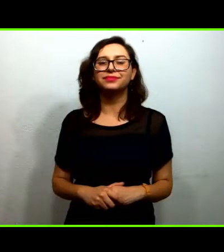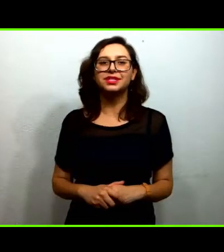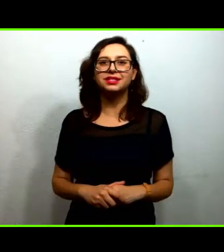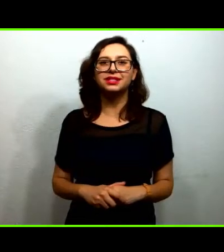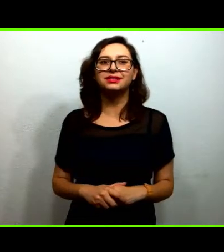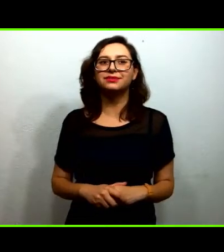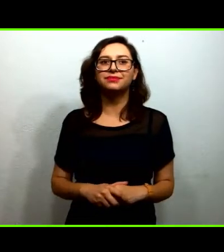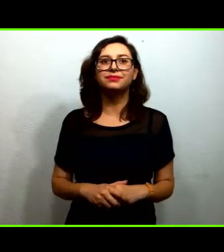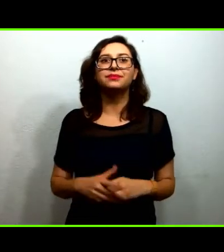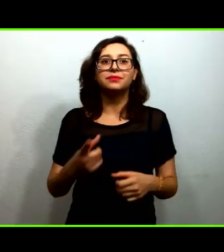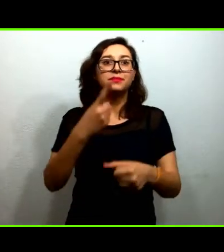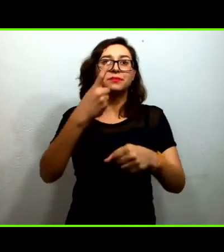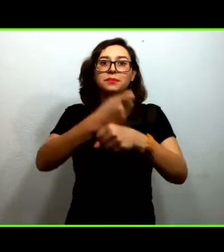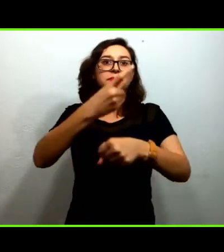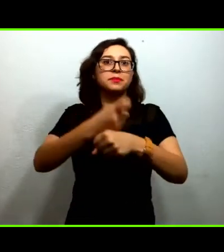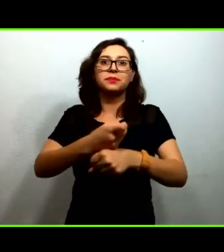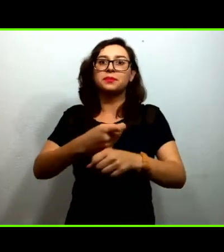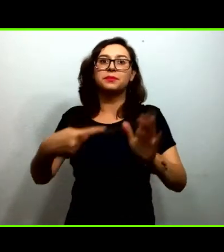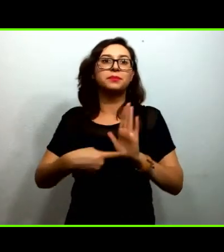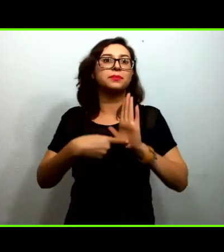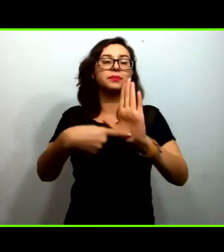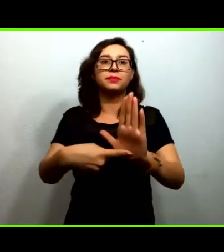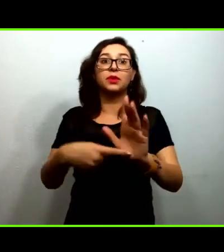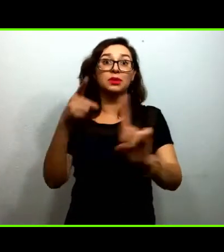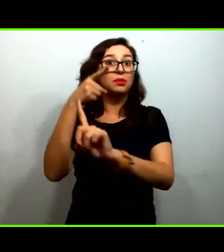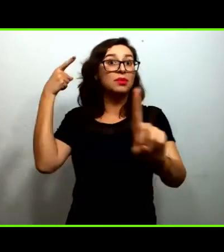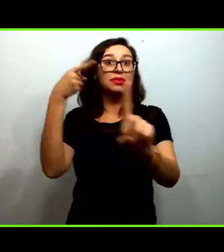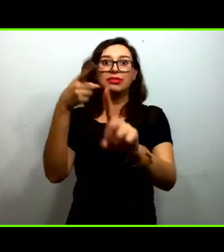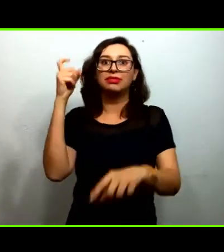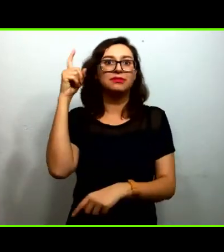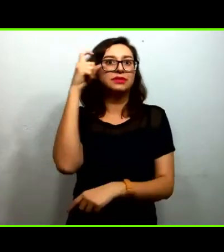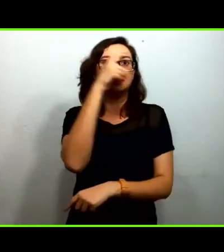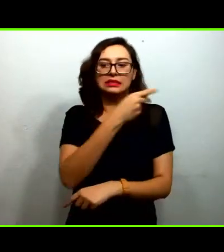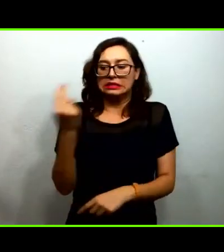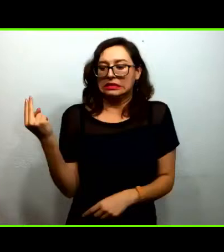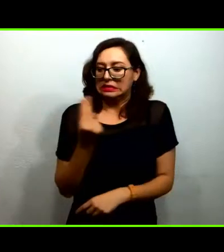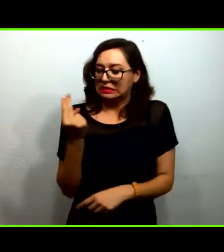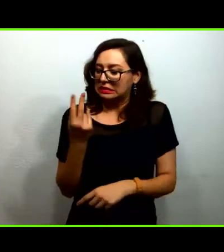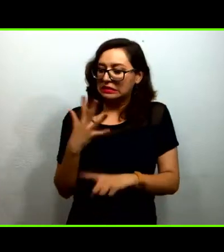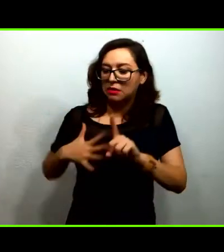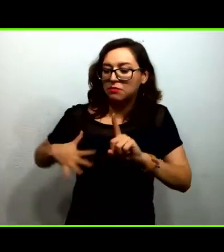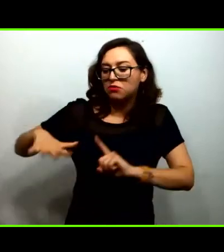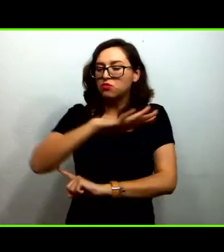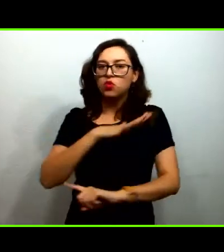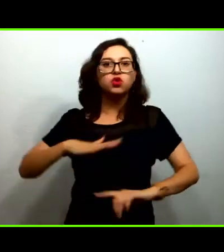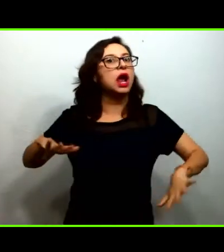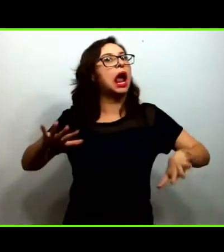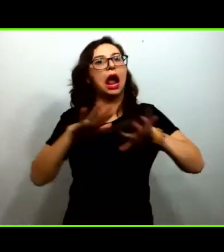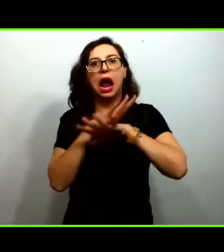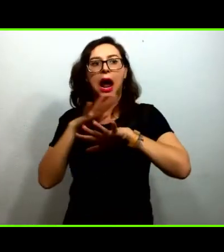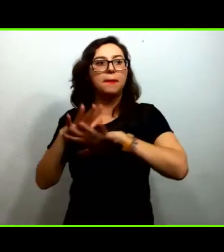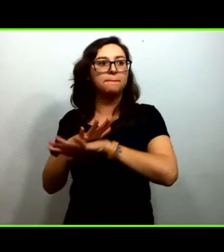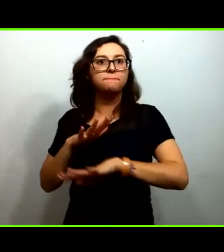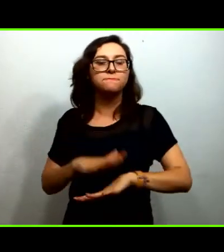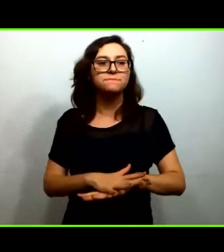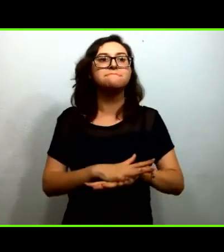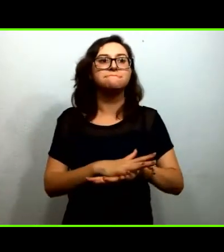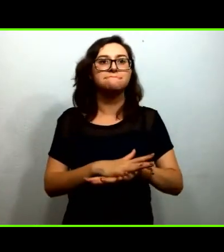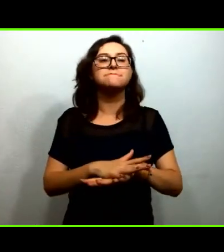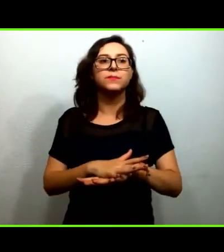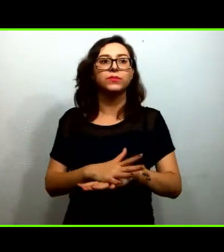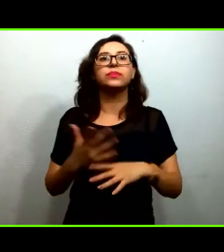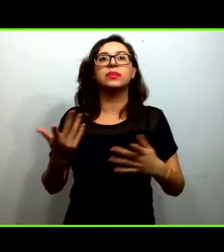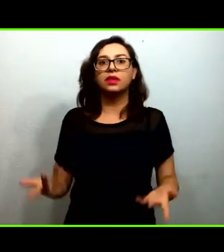que este reto que tenemos enfrente que tenemos que reinventarnos como una gran comunidad educativa una comunidad educativa